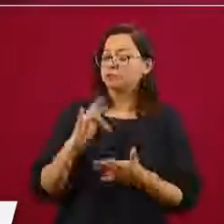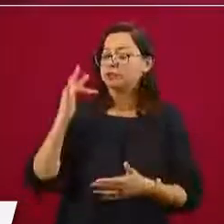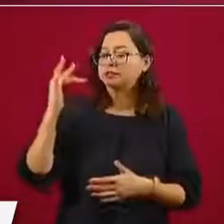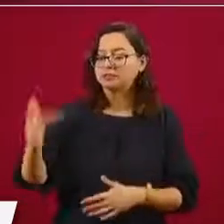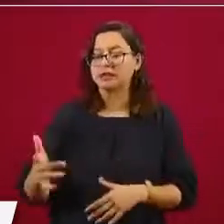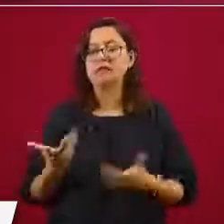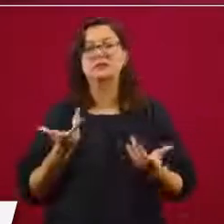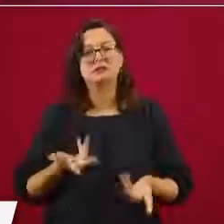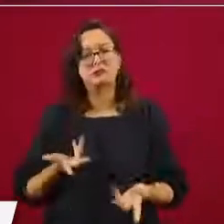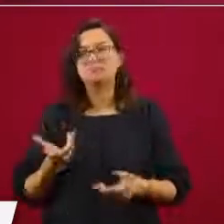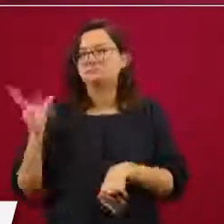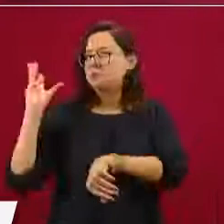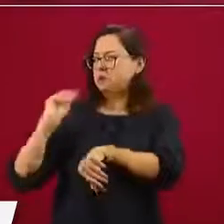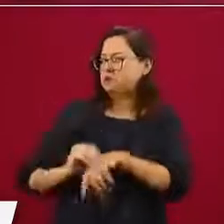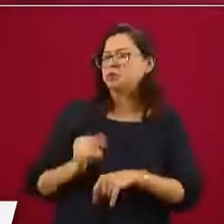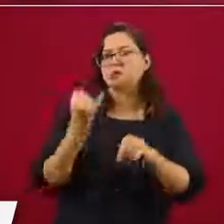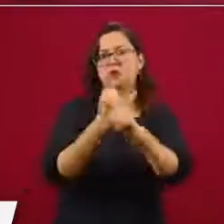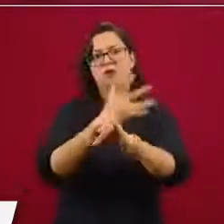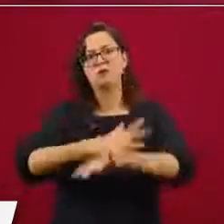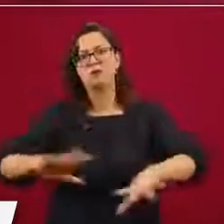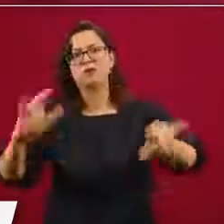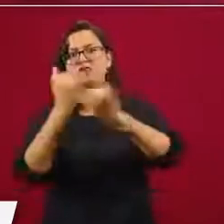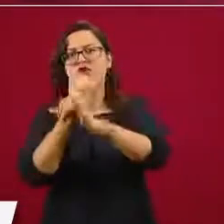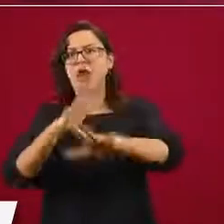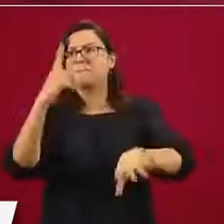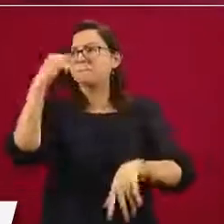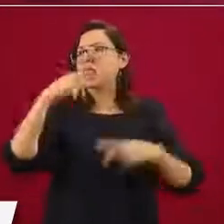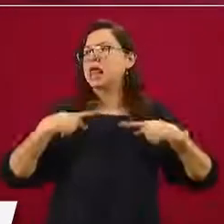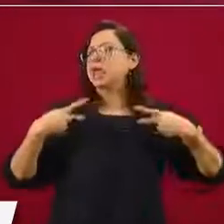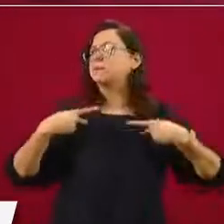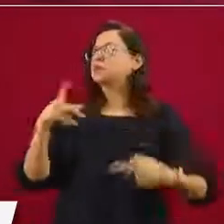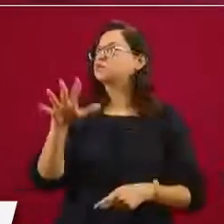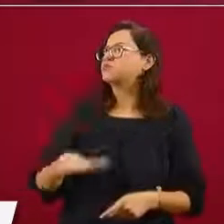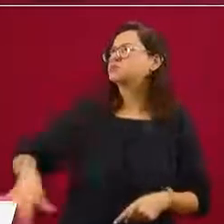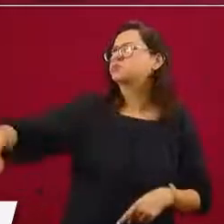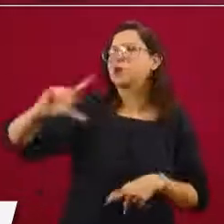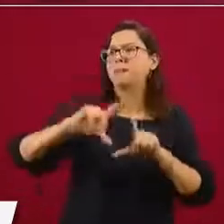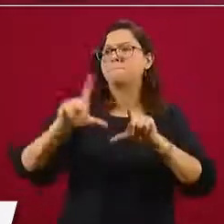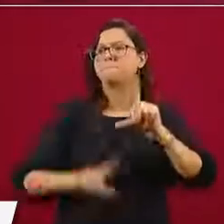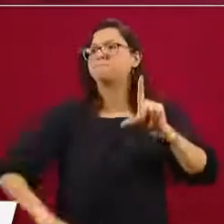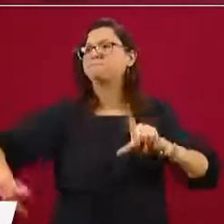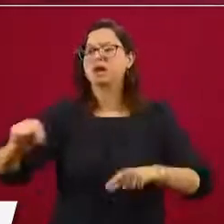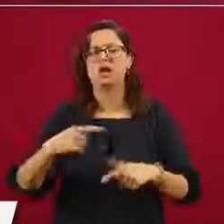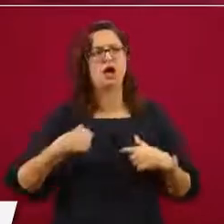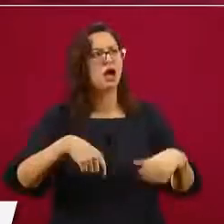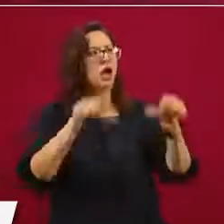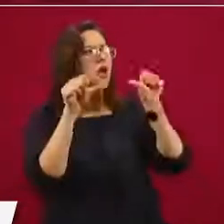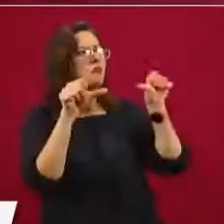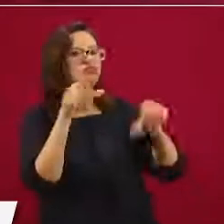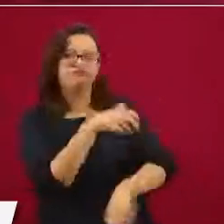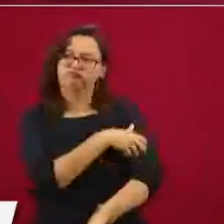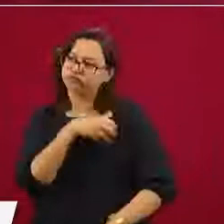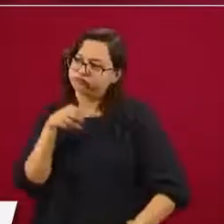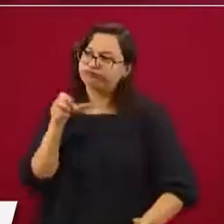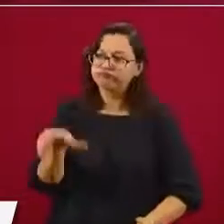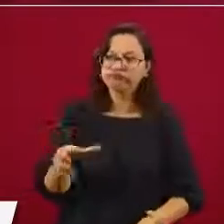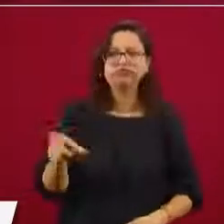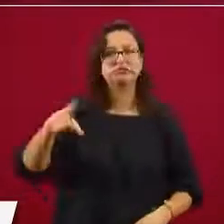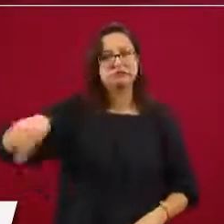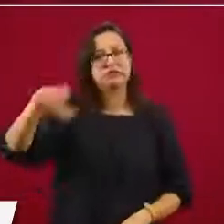información sobre los combustibles a los consumidores en todo el país. Como ustedes saben, está en ocho